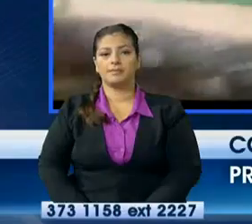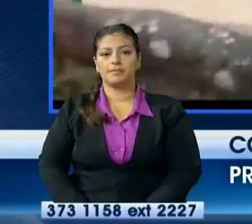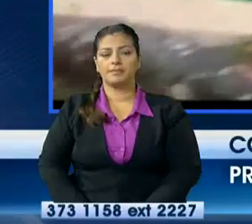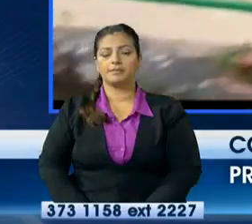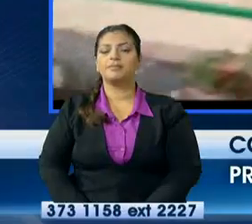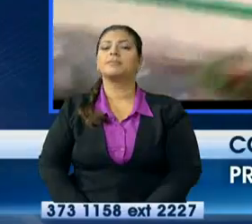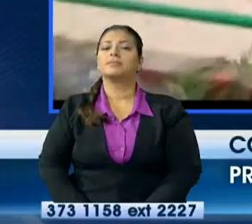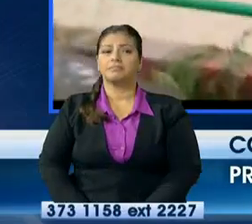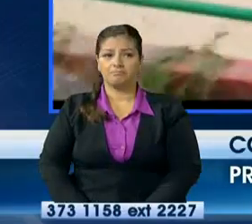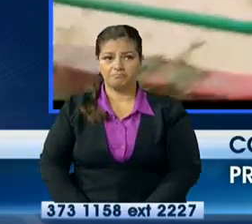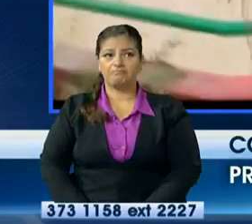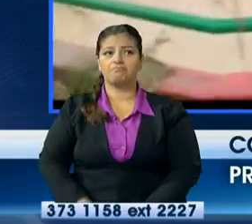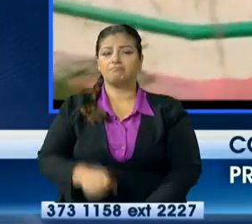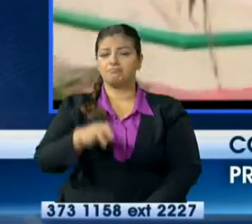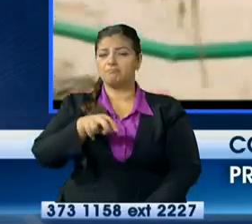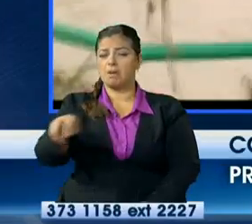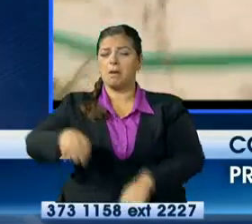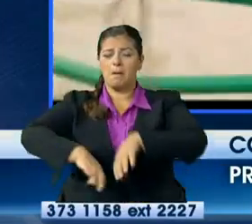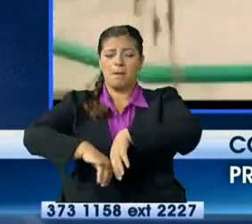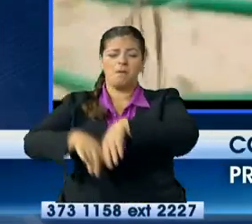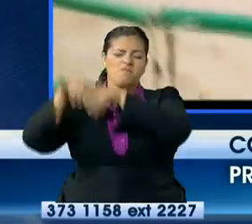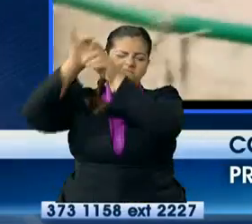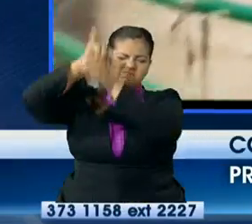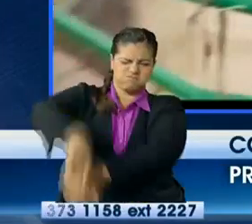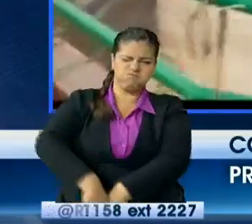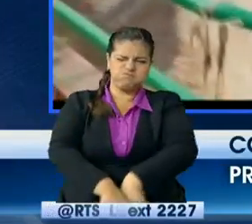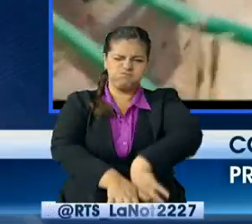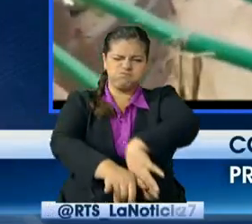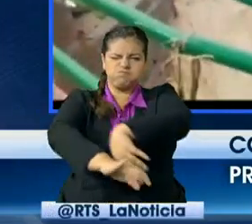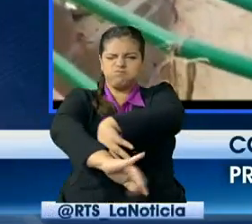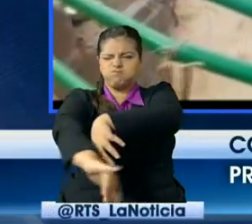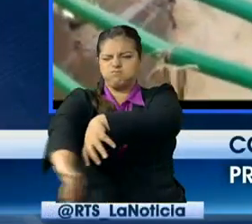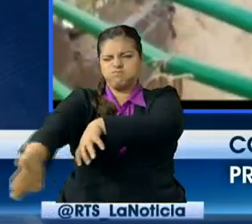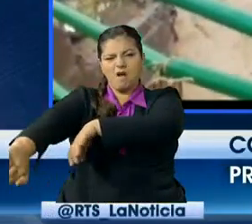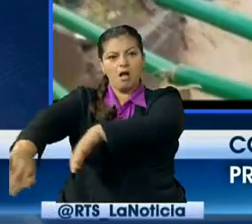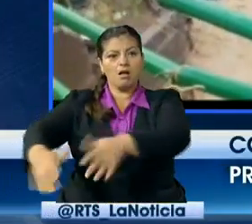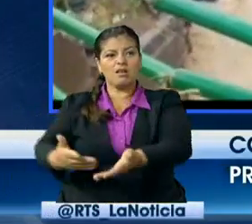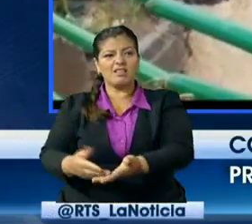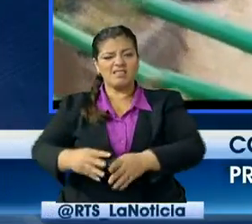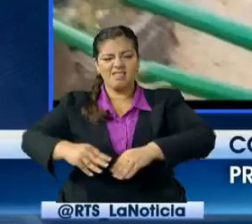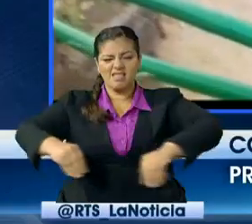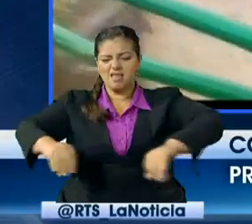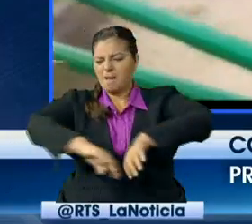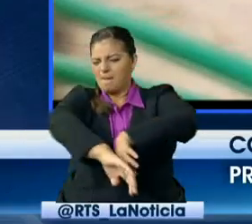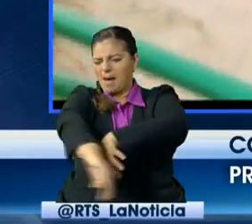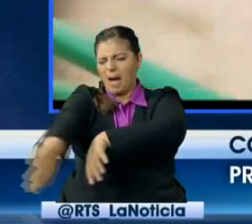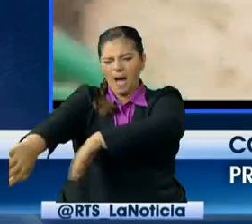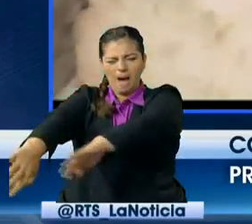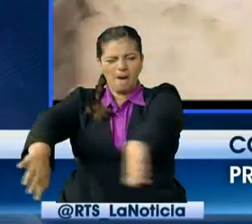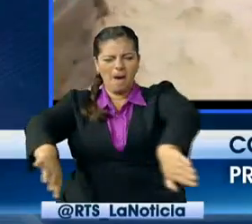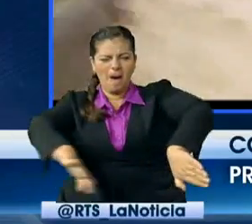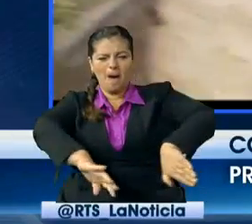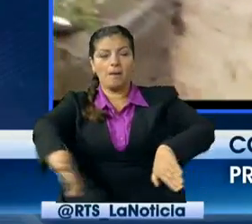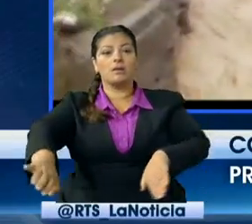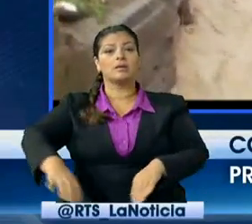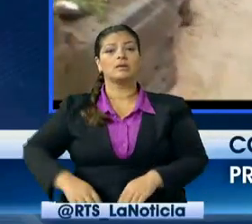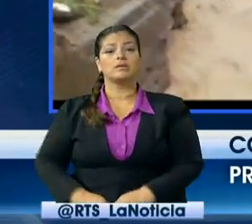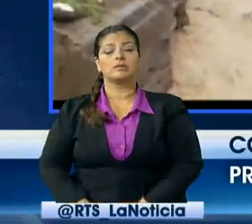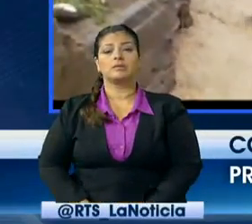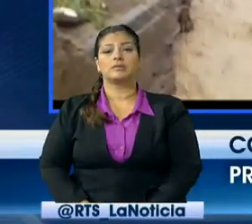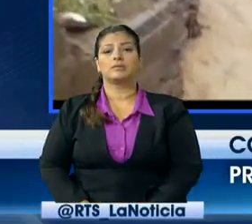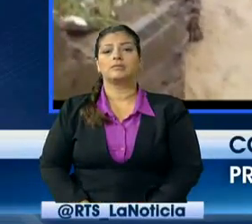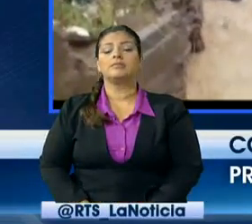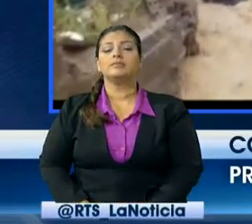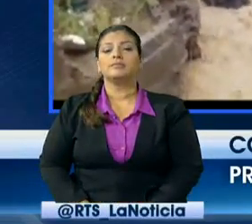partió en dos a la parroquia porque el agua se salió de su cauce y ella está presidada al río